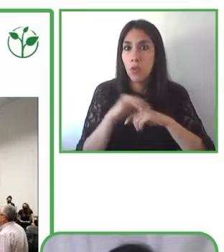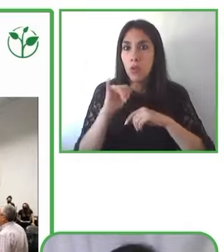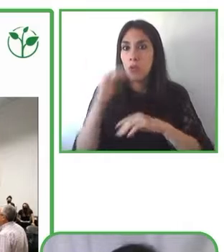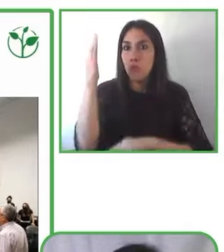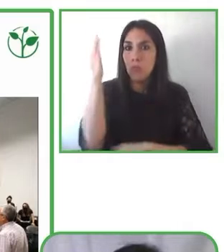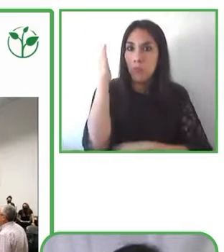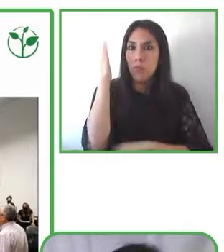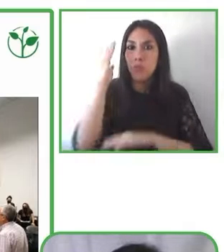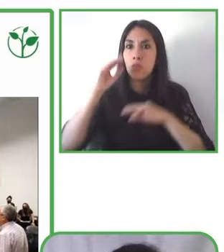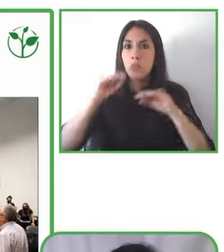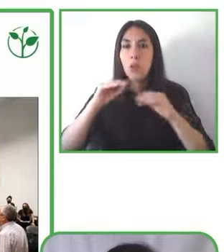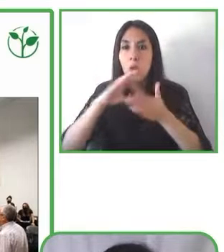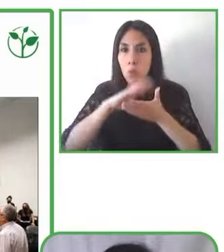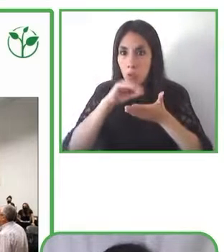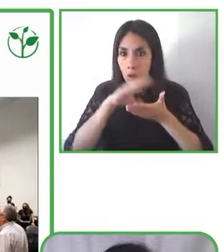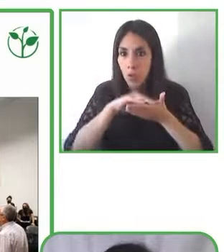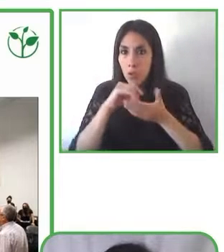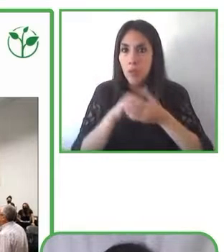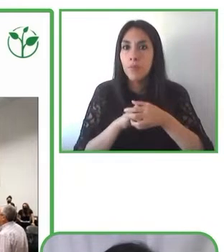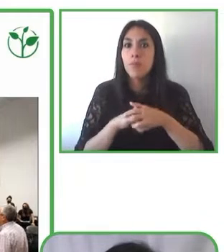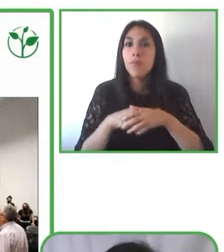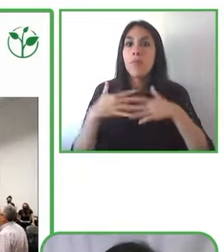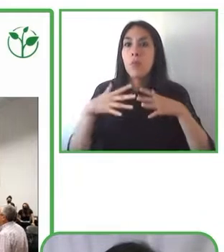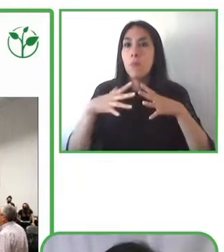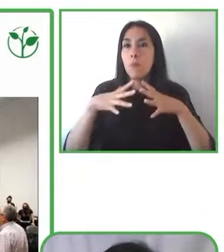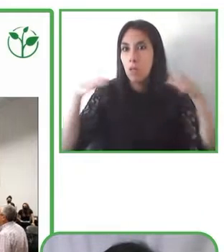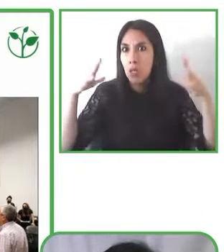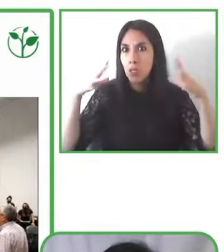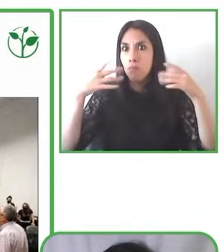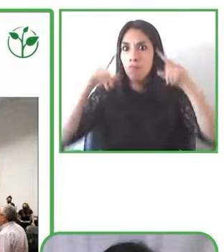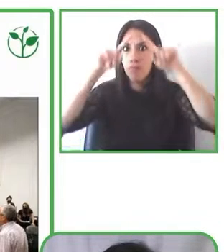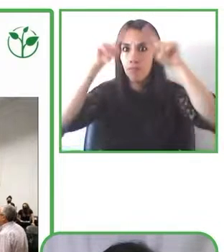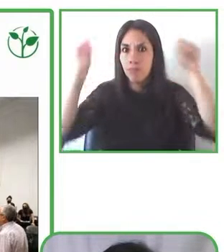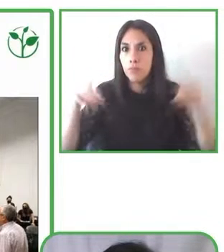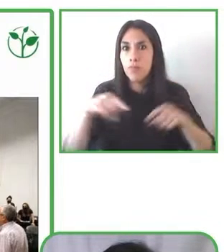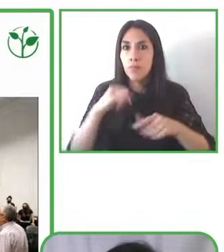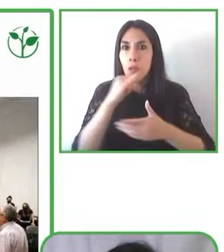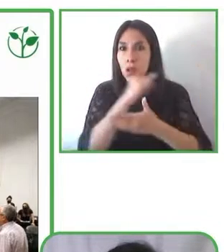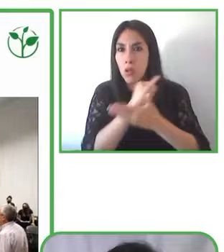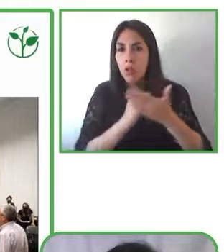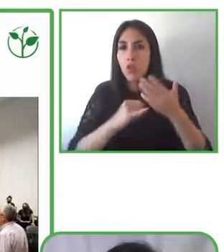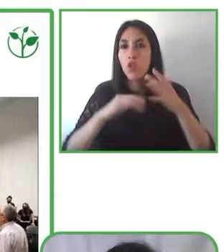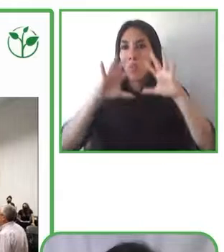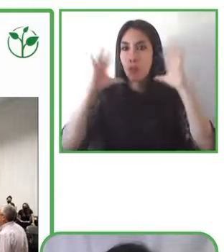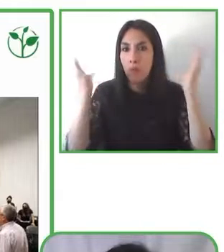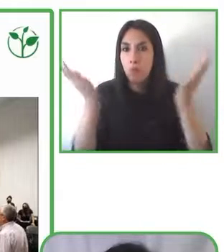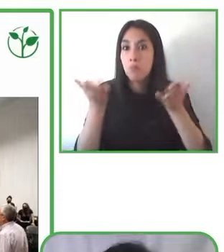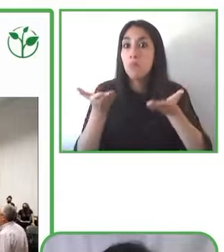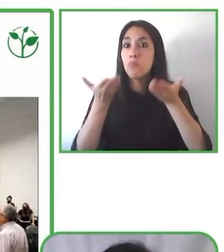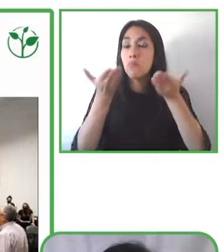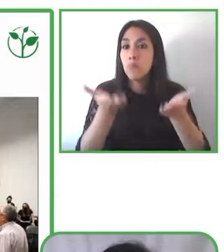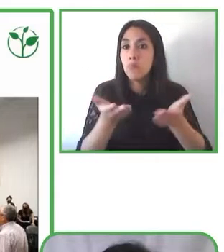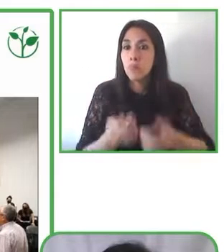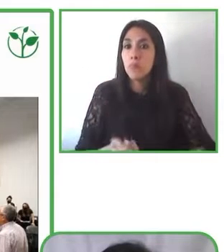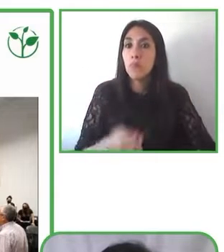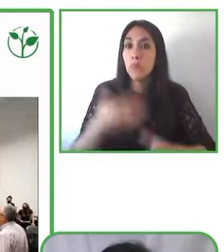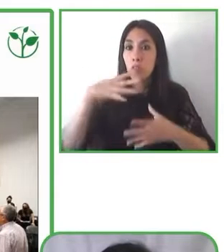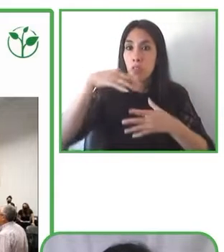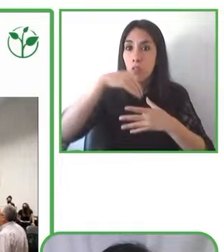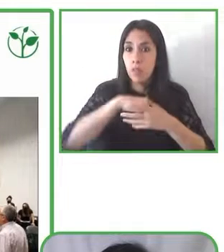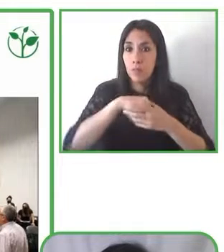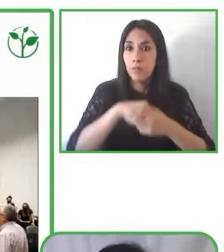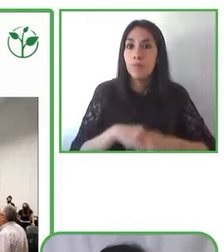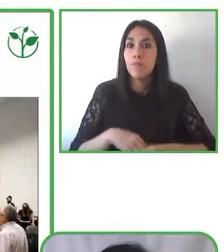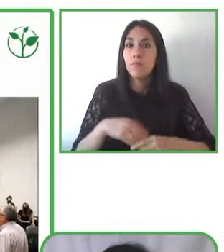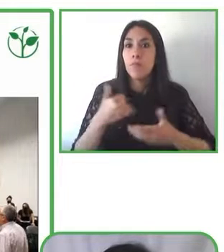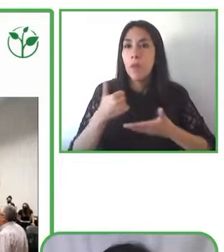que el diseño universal aporta dentro de su carrera como arquitectos. Para ello, hemos armado un plantel docente específico,